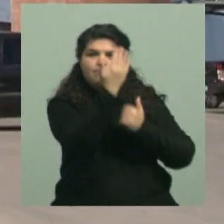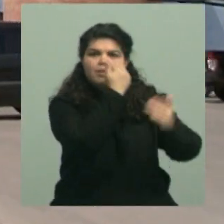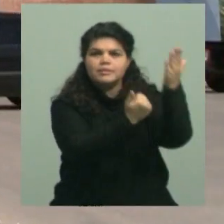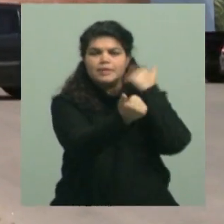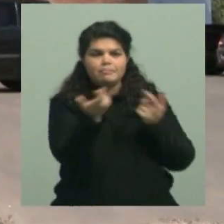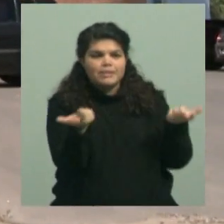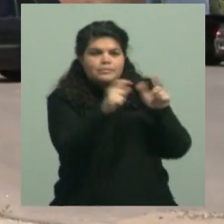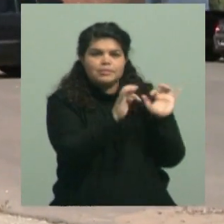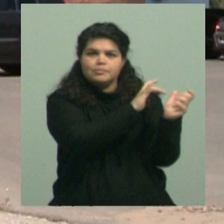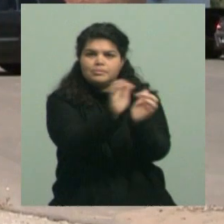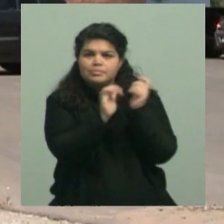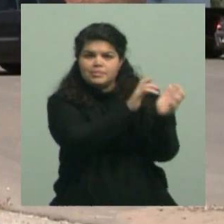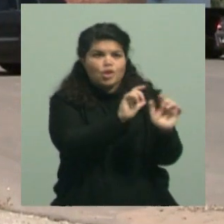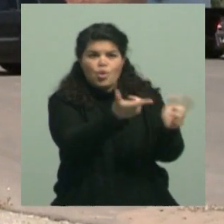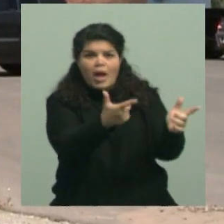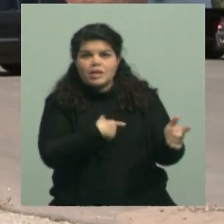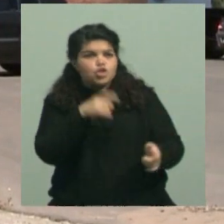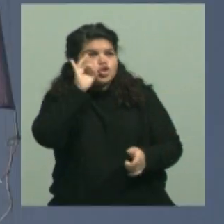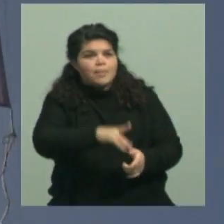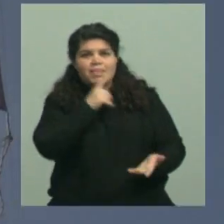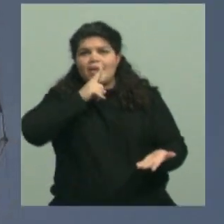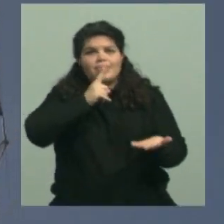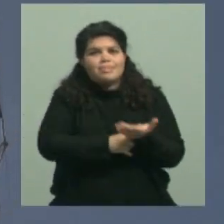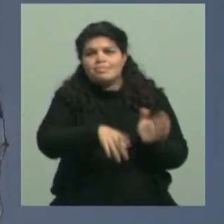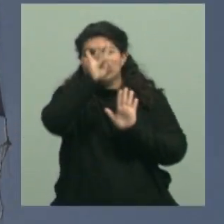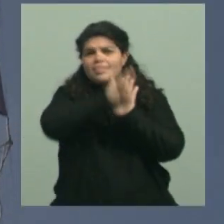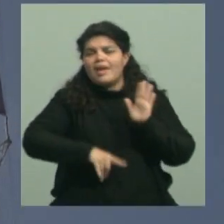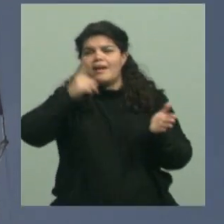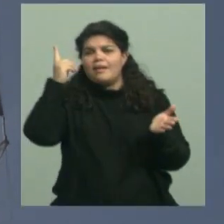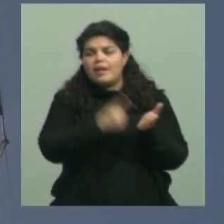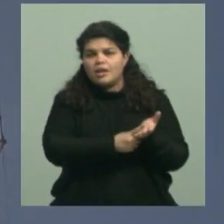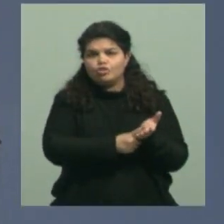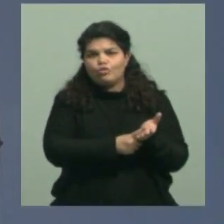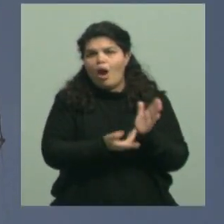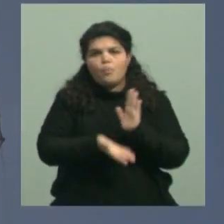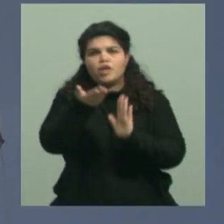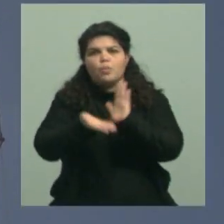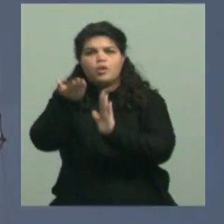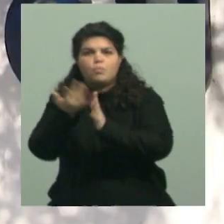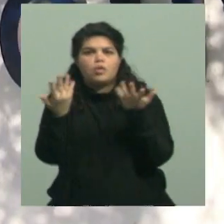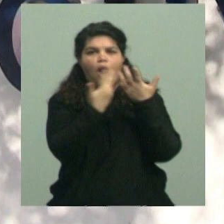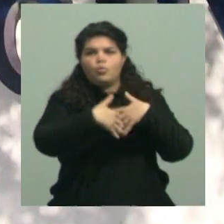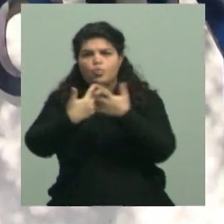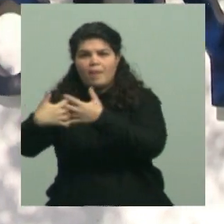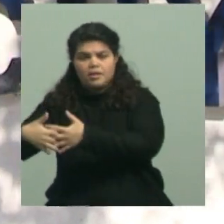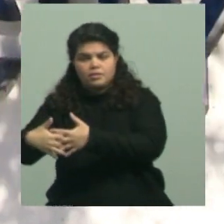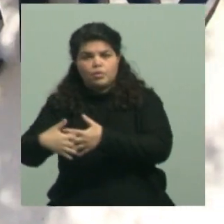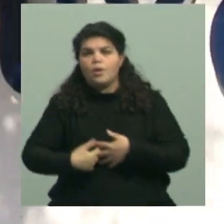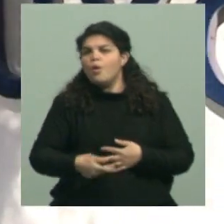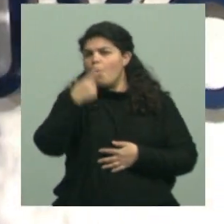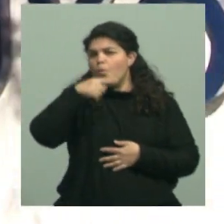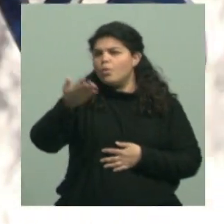Un diálogo en paritarias como para llegar a un acuerdo. La última paritaria se realizó